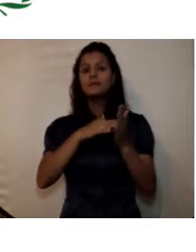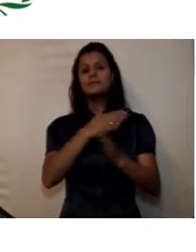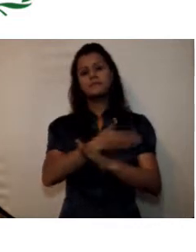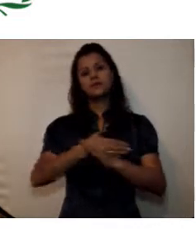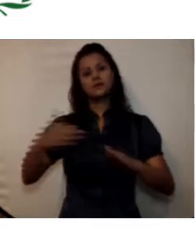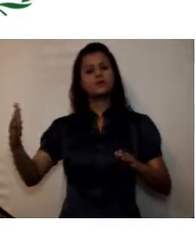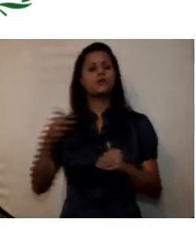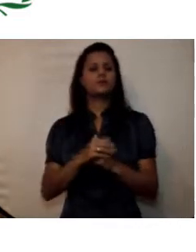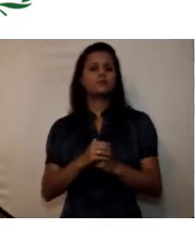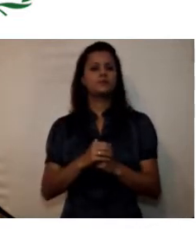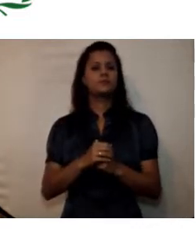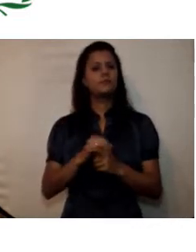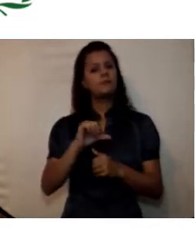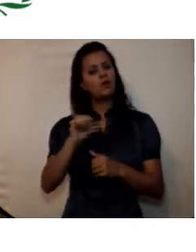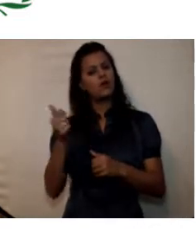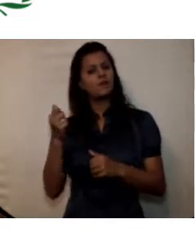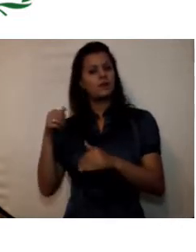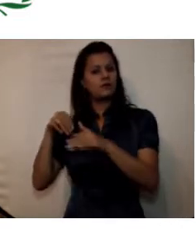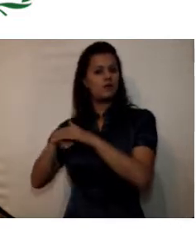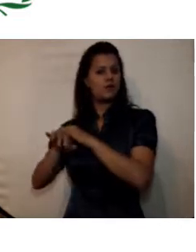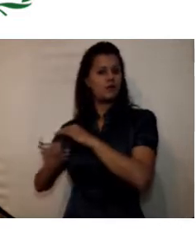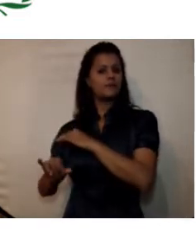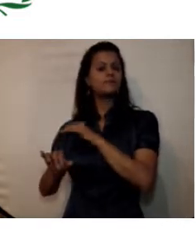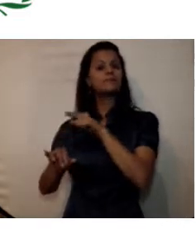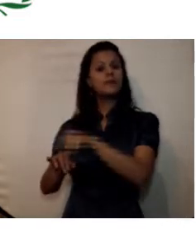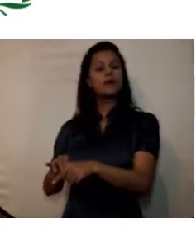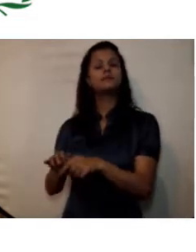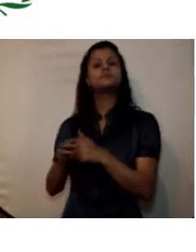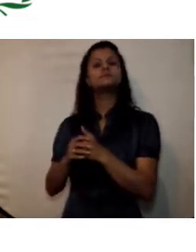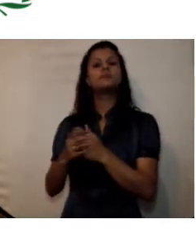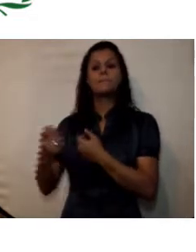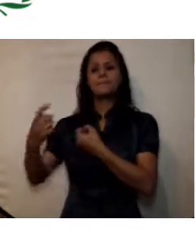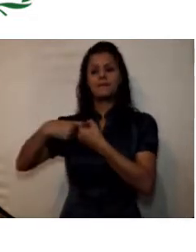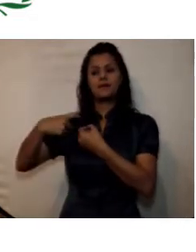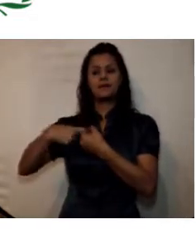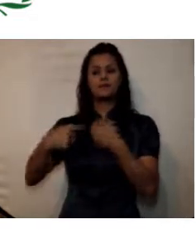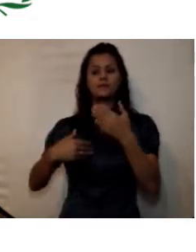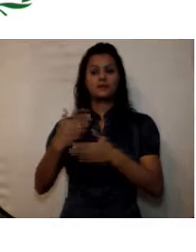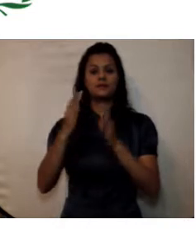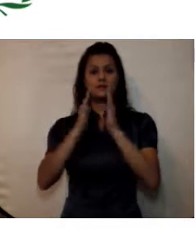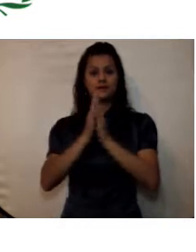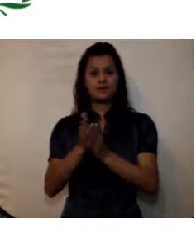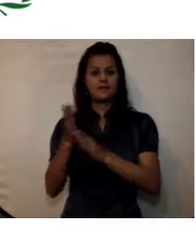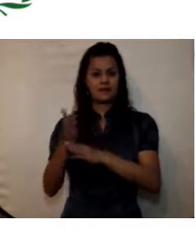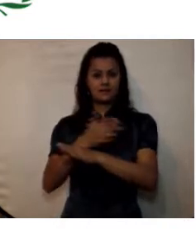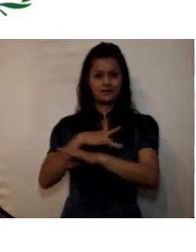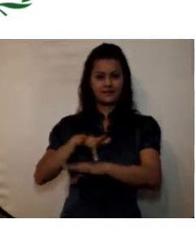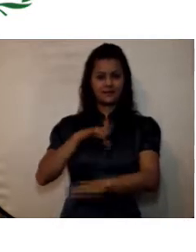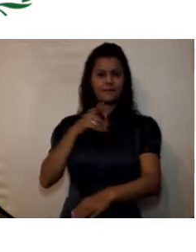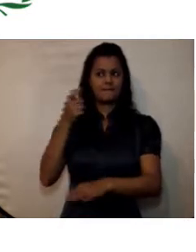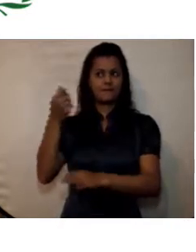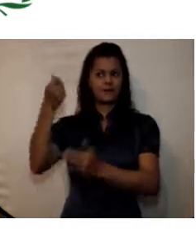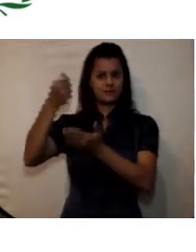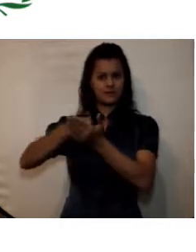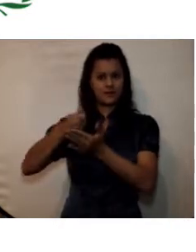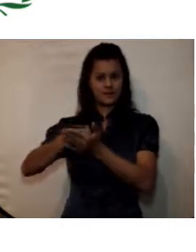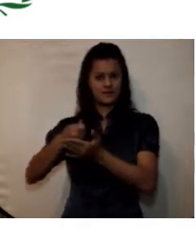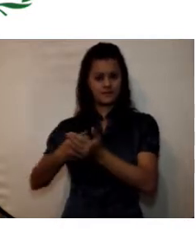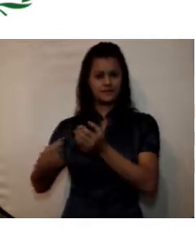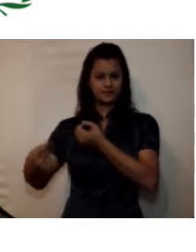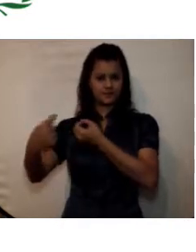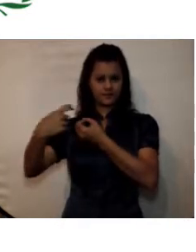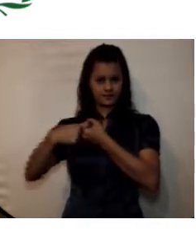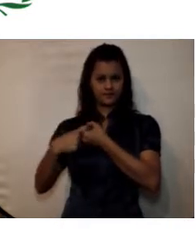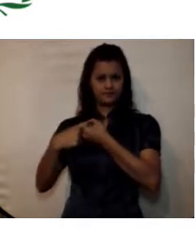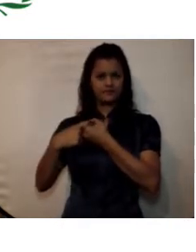las matrículas que se recibieron en el mes de diciembre que se reciben por anticipado para efectos de presentación del